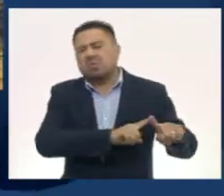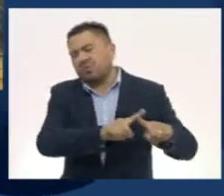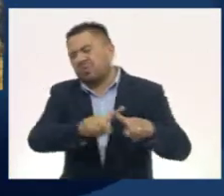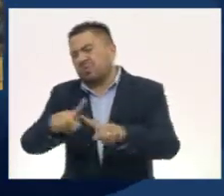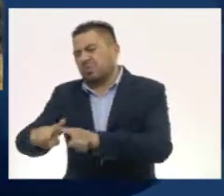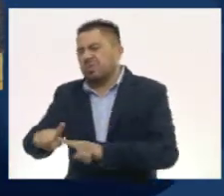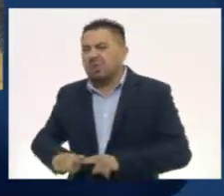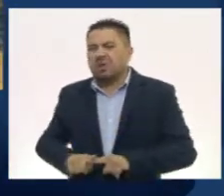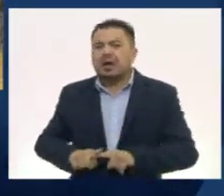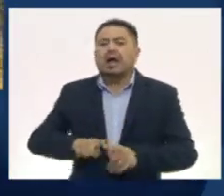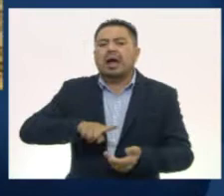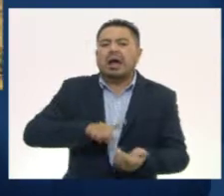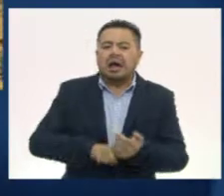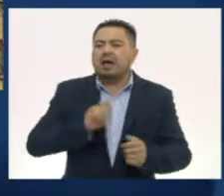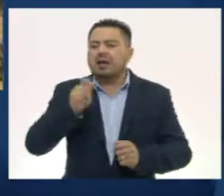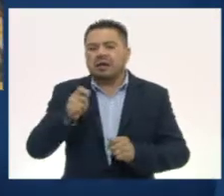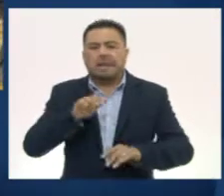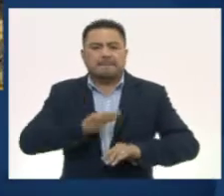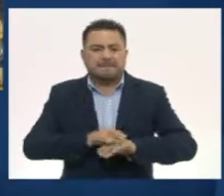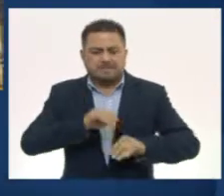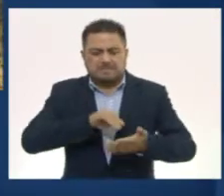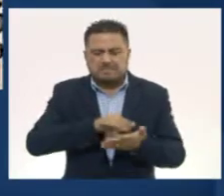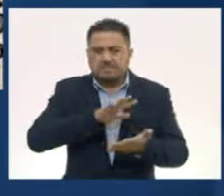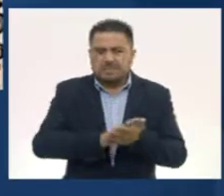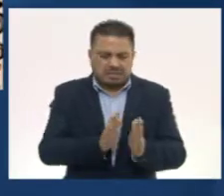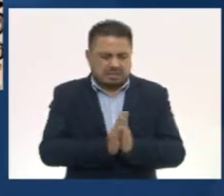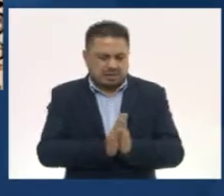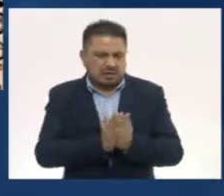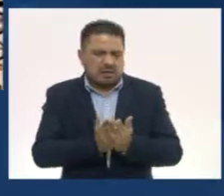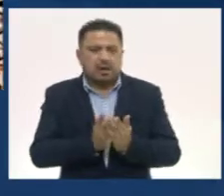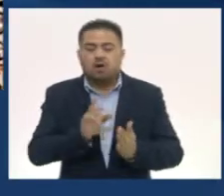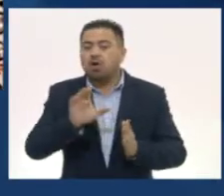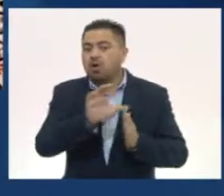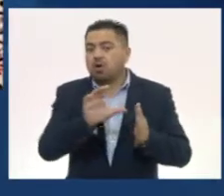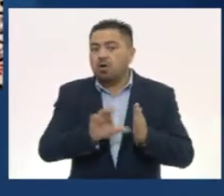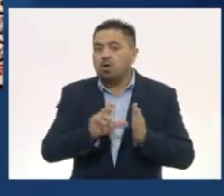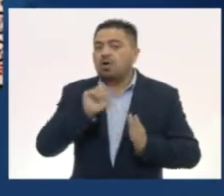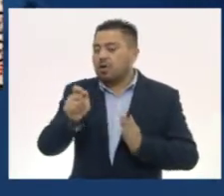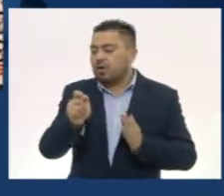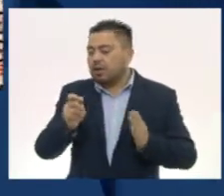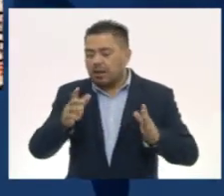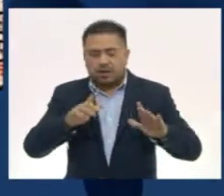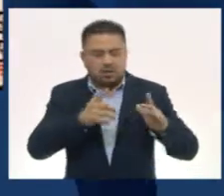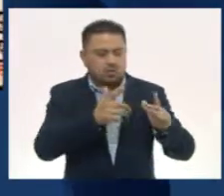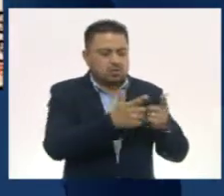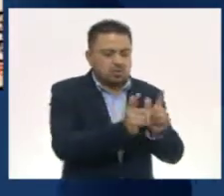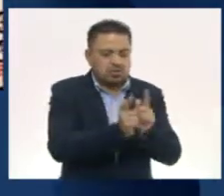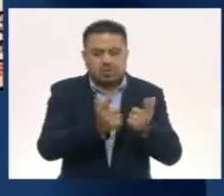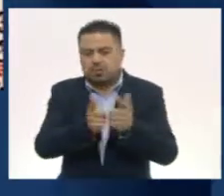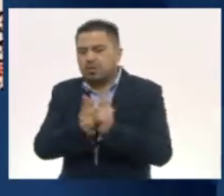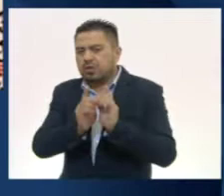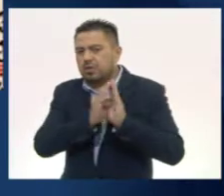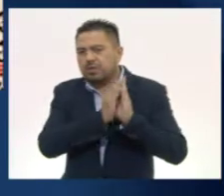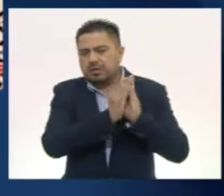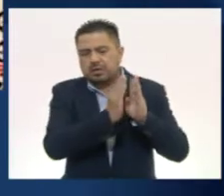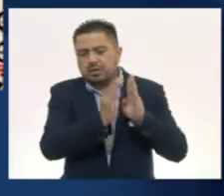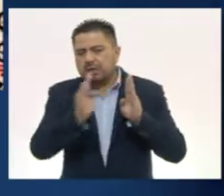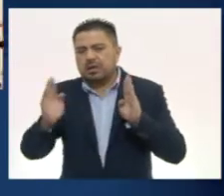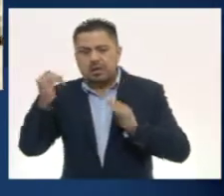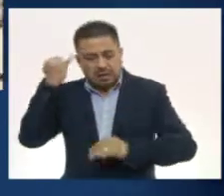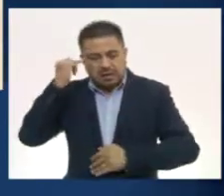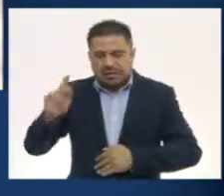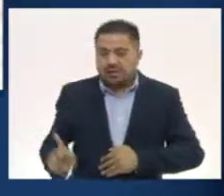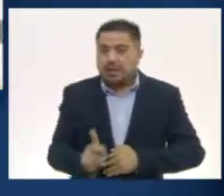como por la variedad de asuntos que contenían sus libros. Los códices estaban clasificados en esas bibliotecas indígenas.